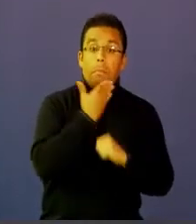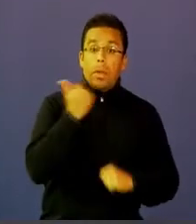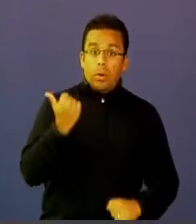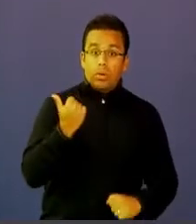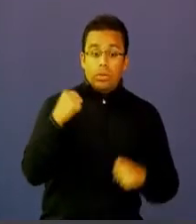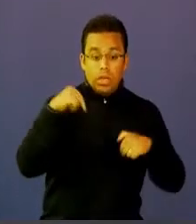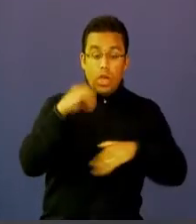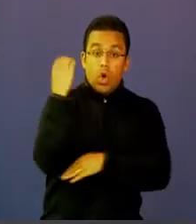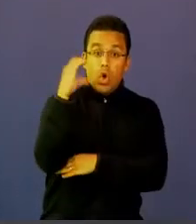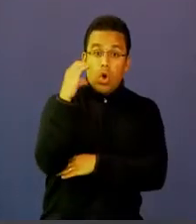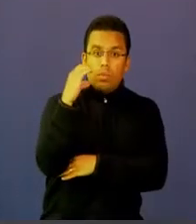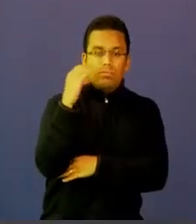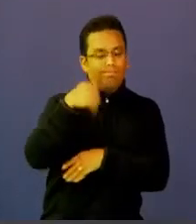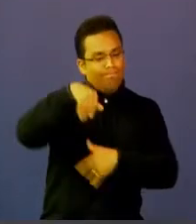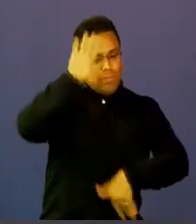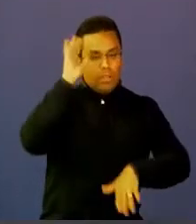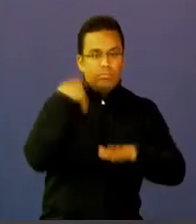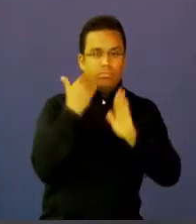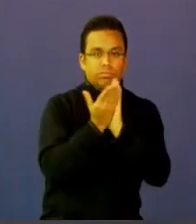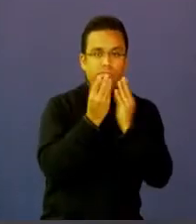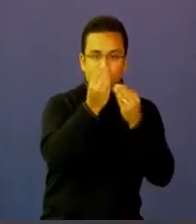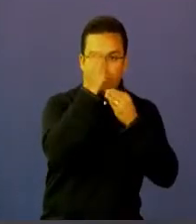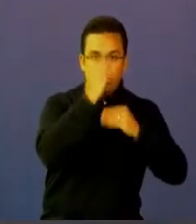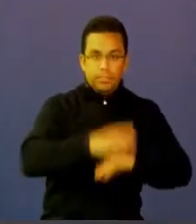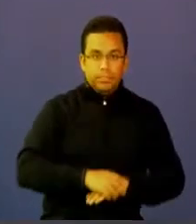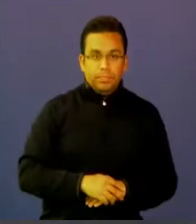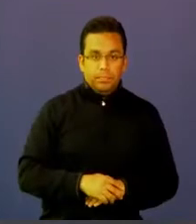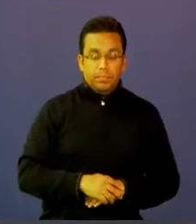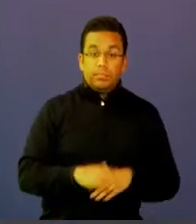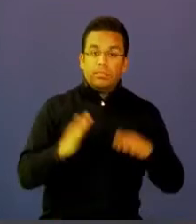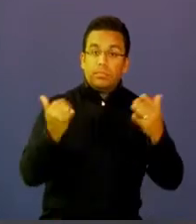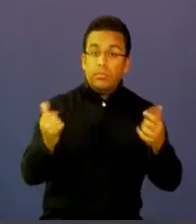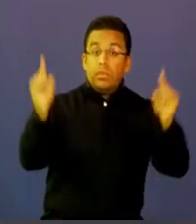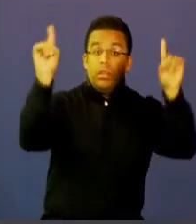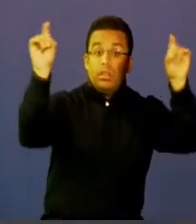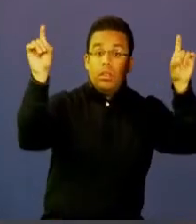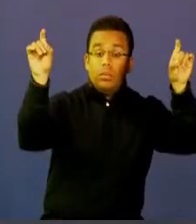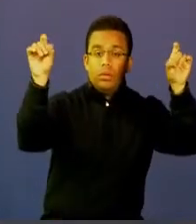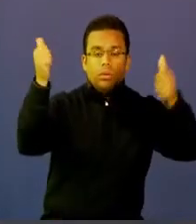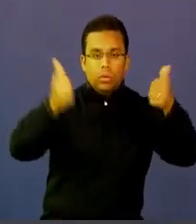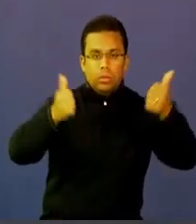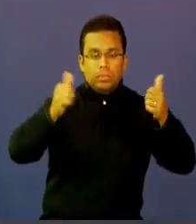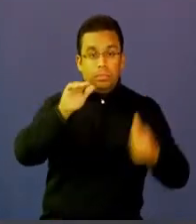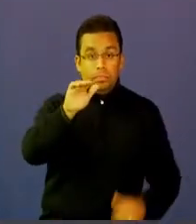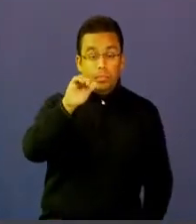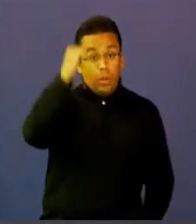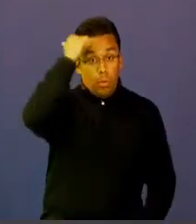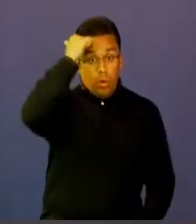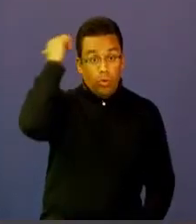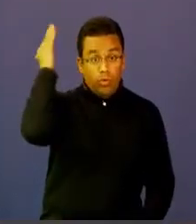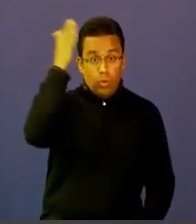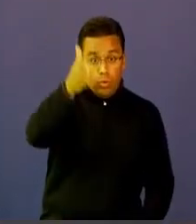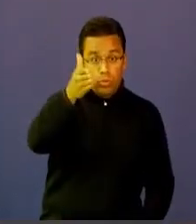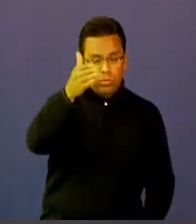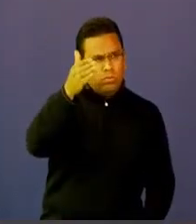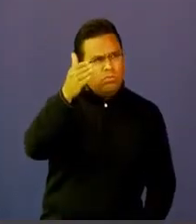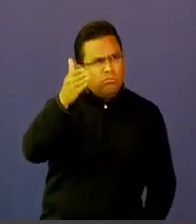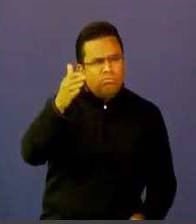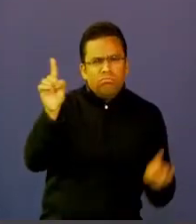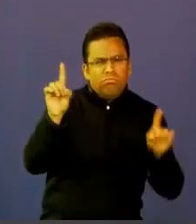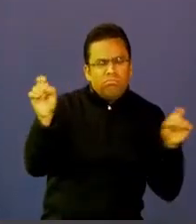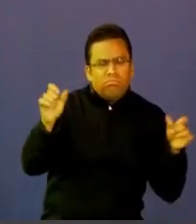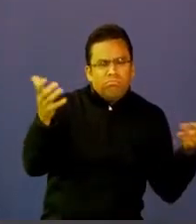Quiero hablar de un tema muy importante, el profesor, ¿a qué me refiero yo cuando hablo del profesor del futuro?